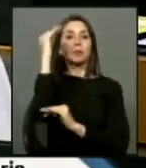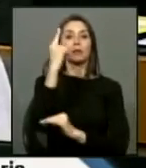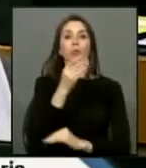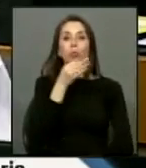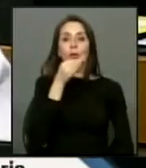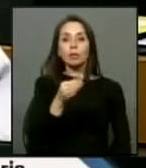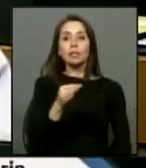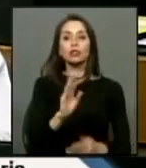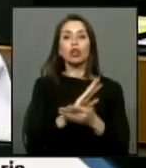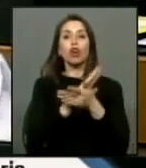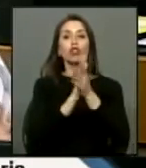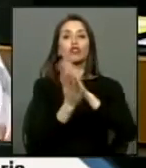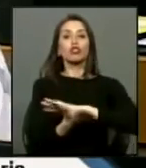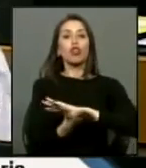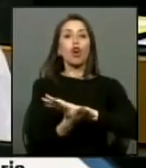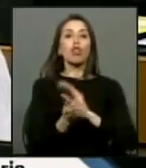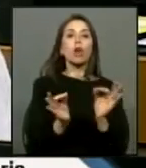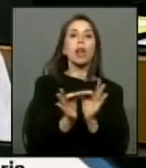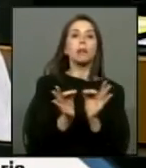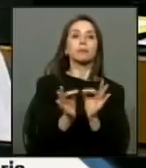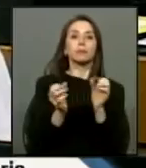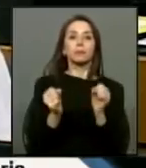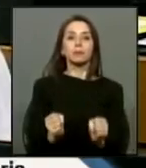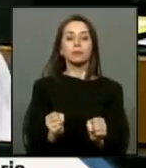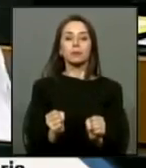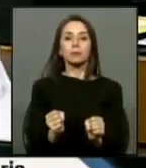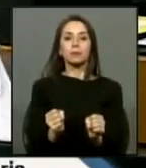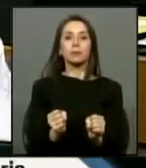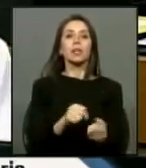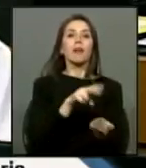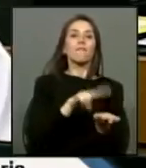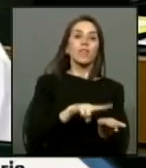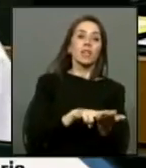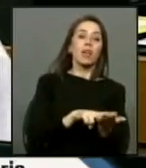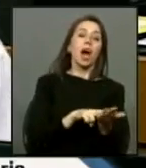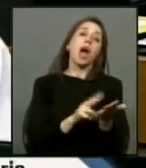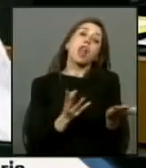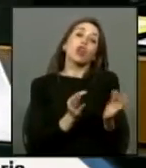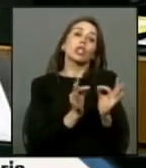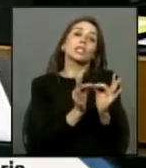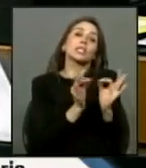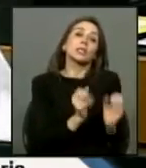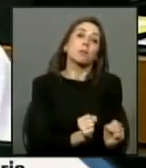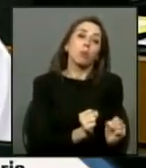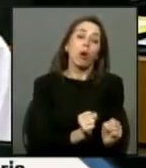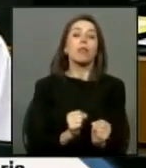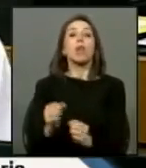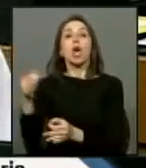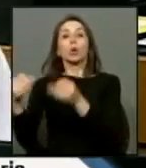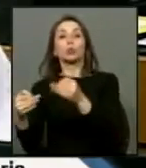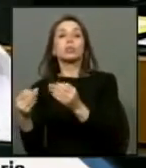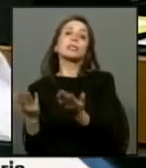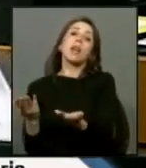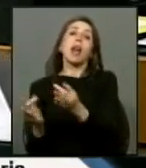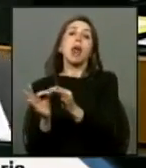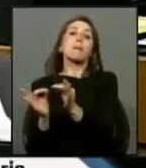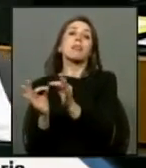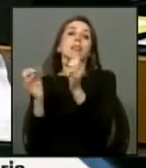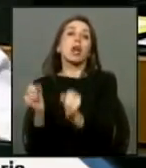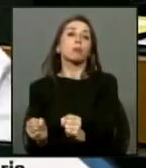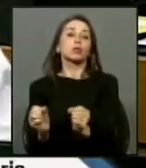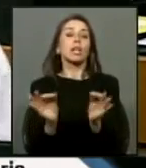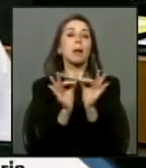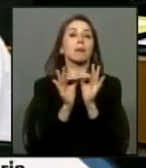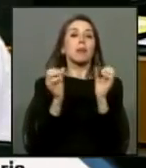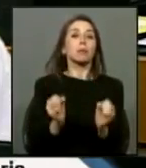todo en la medida de lo posible verdad en la medida de posible justicia en la medida de lo posible y en la medida de lo